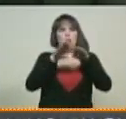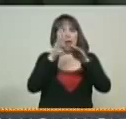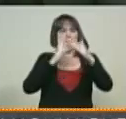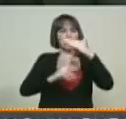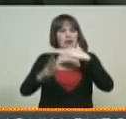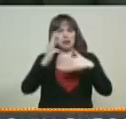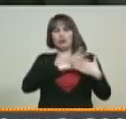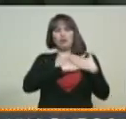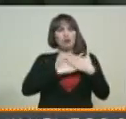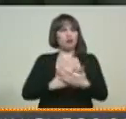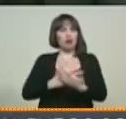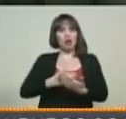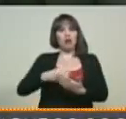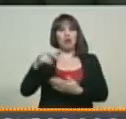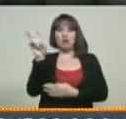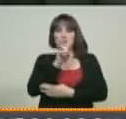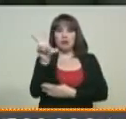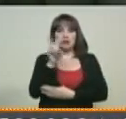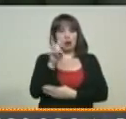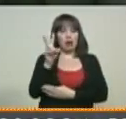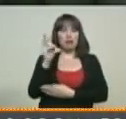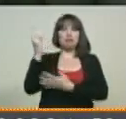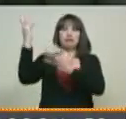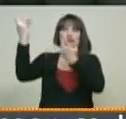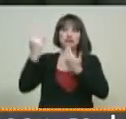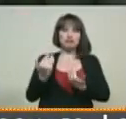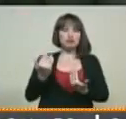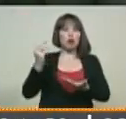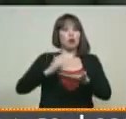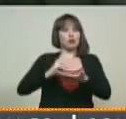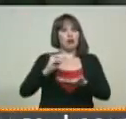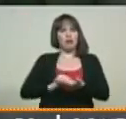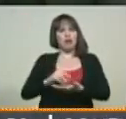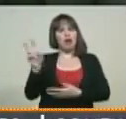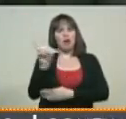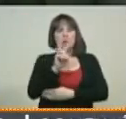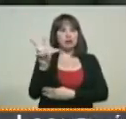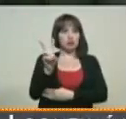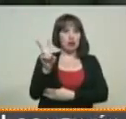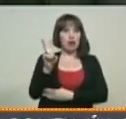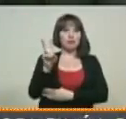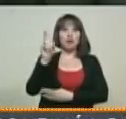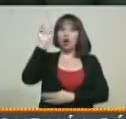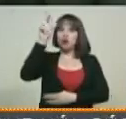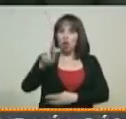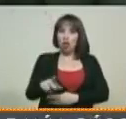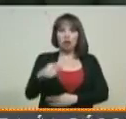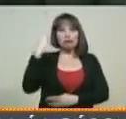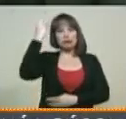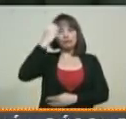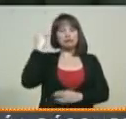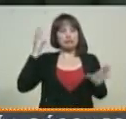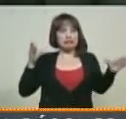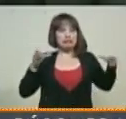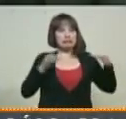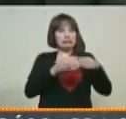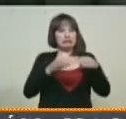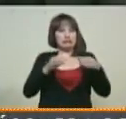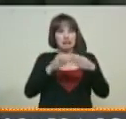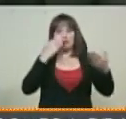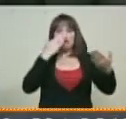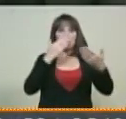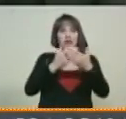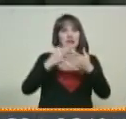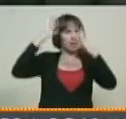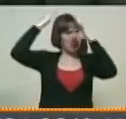voluntarios de venezolanos y de venezolanos. Venezolanos y venezolanas que cada día más se están agrupando frente a las